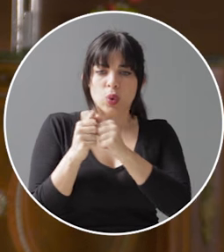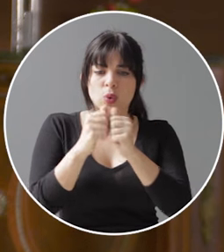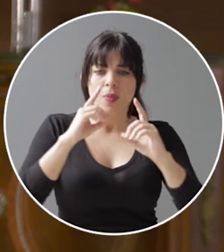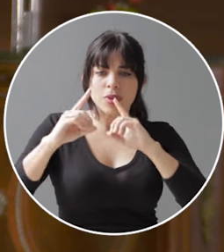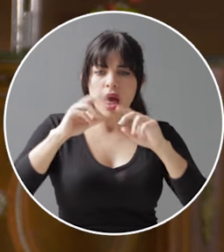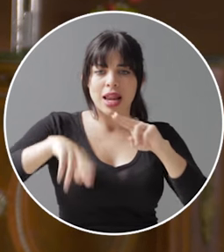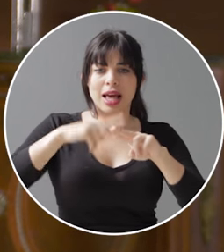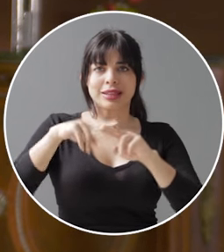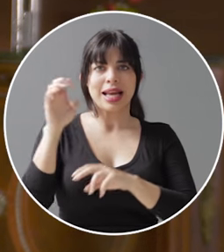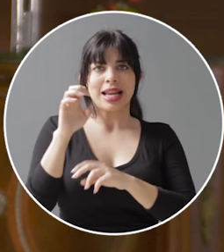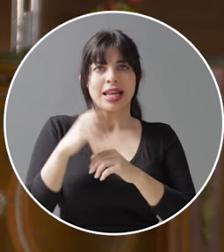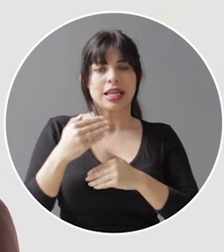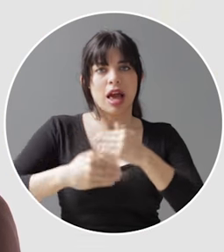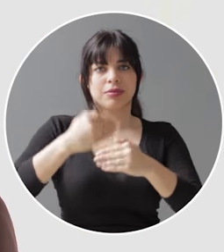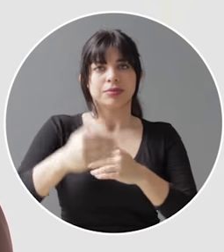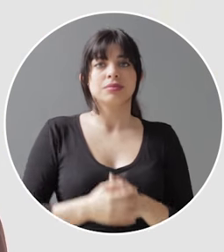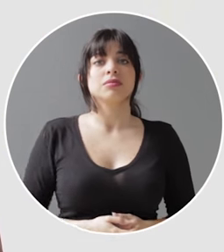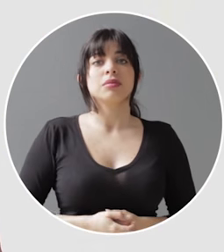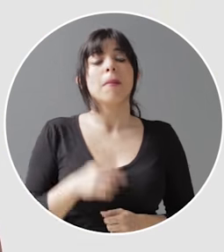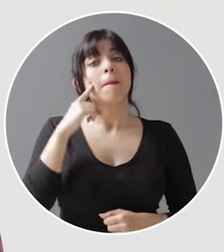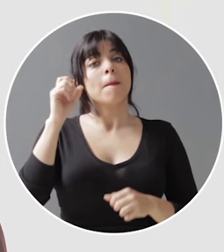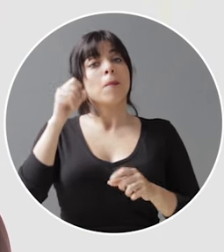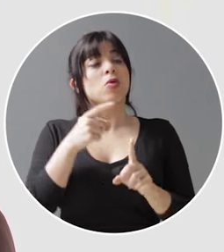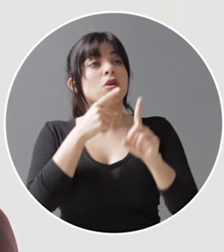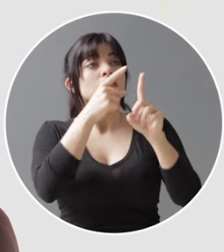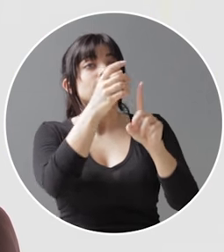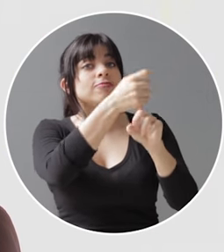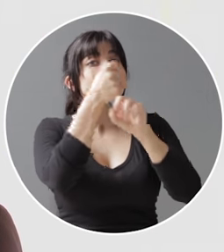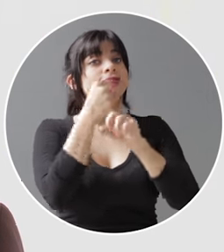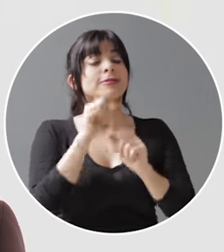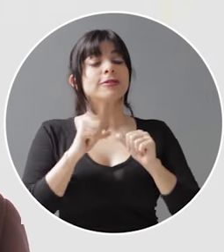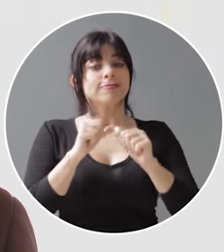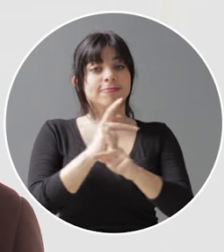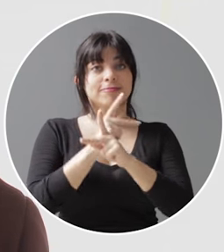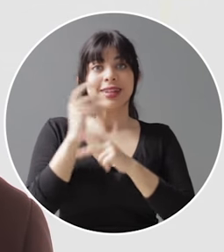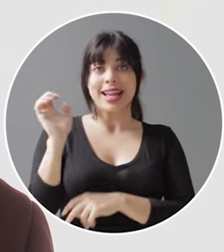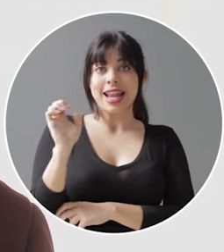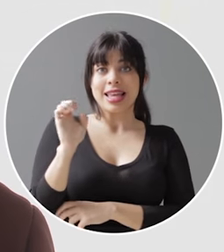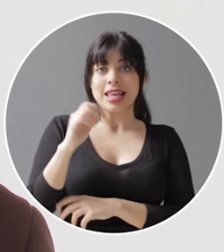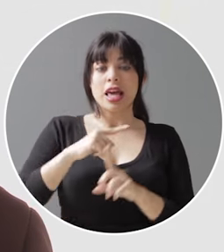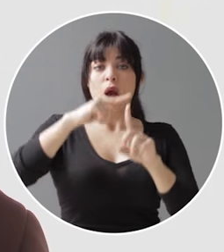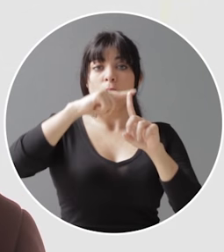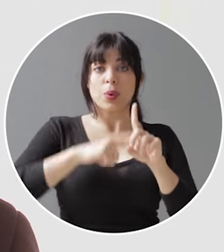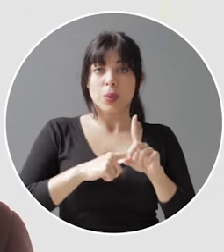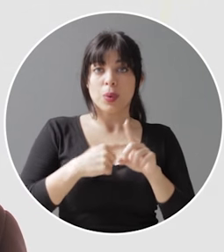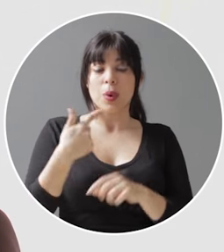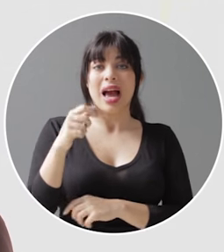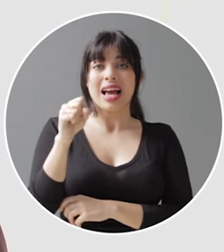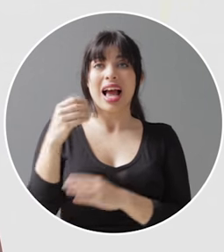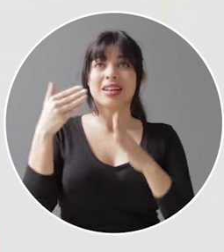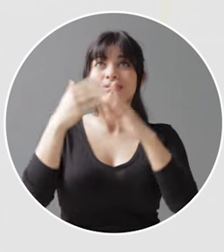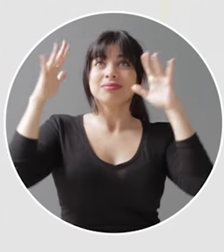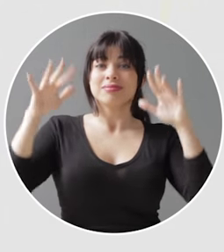del Diálogo Nacional de Energía. Para alcanzar la sostenibilidad energética con un bajo nivel de emisiones de gases de